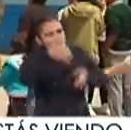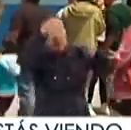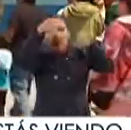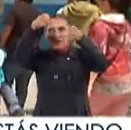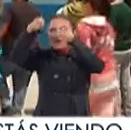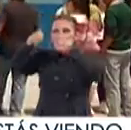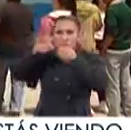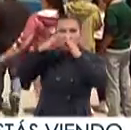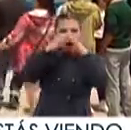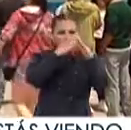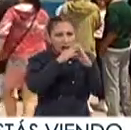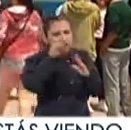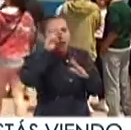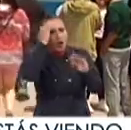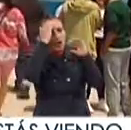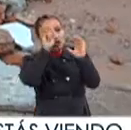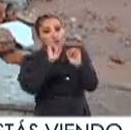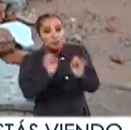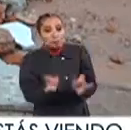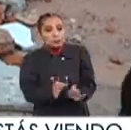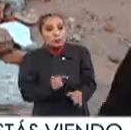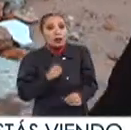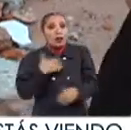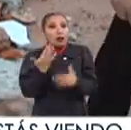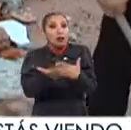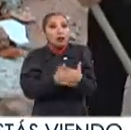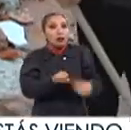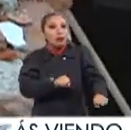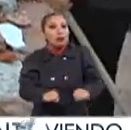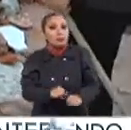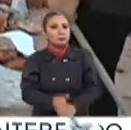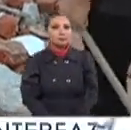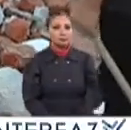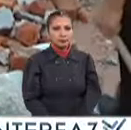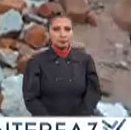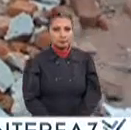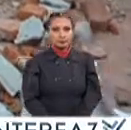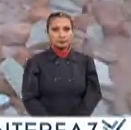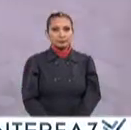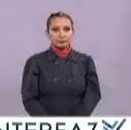estructuras Y conocer cómo reaccionar frente a los fenómenos sísmicos